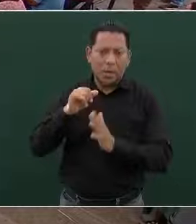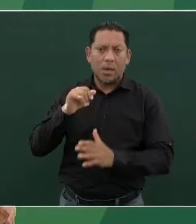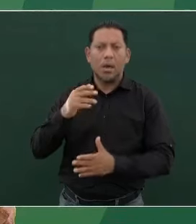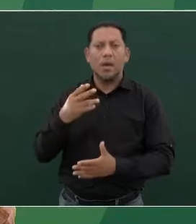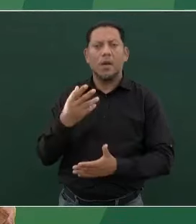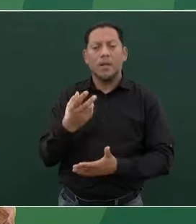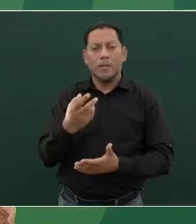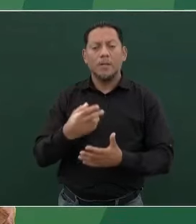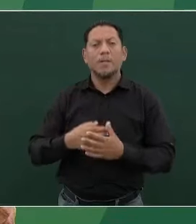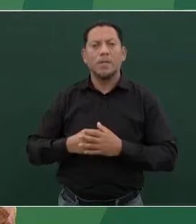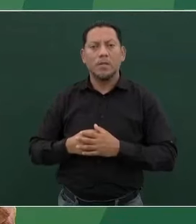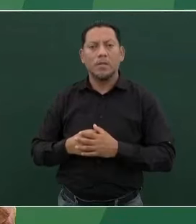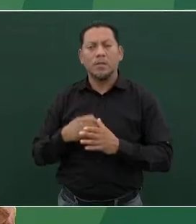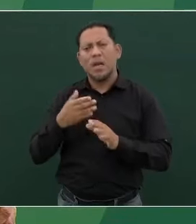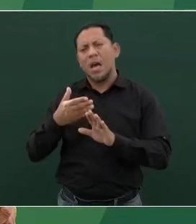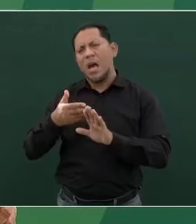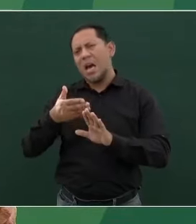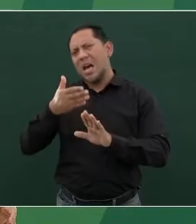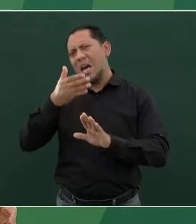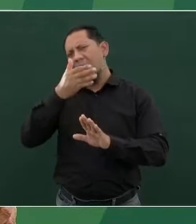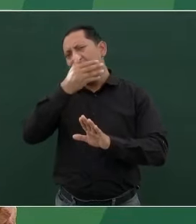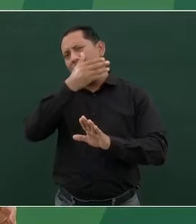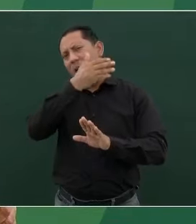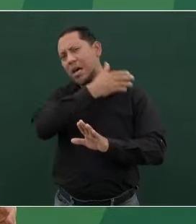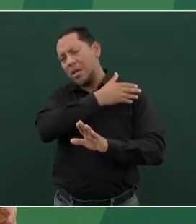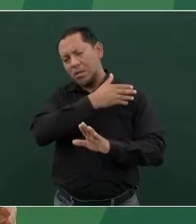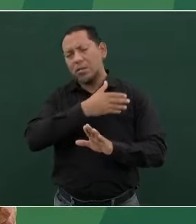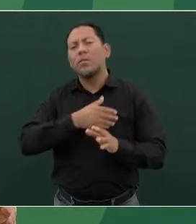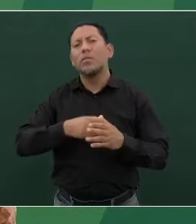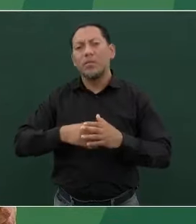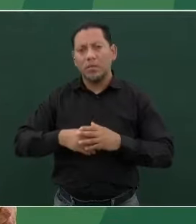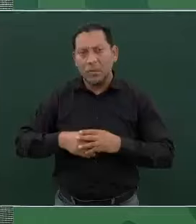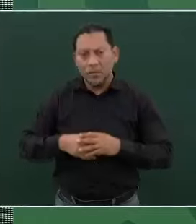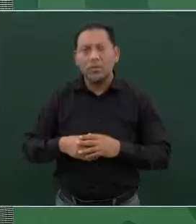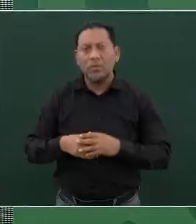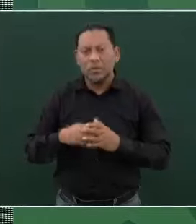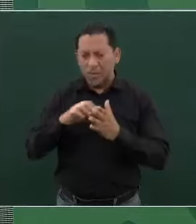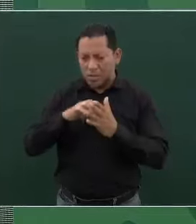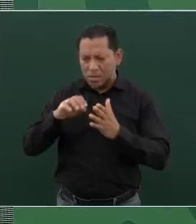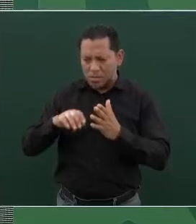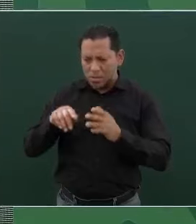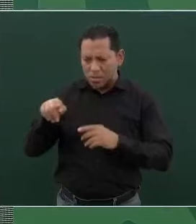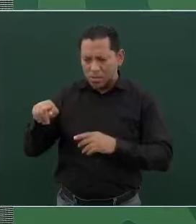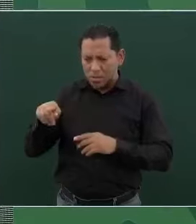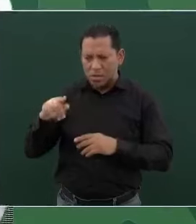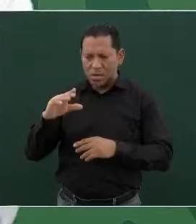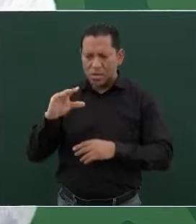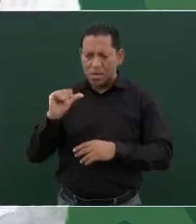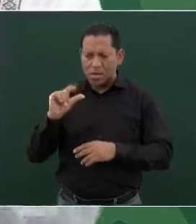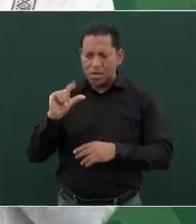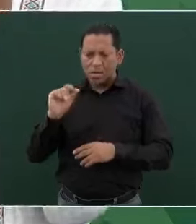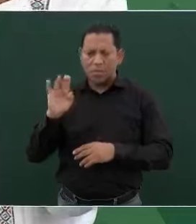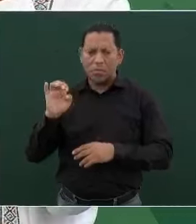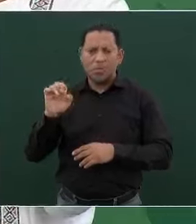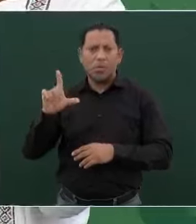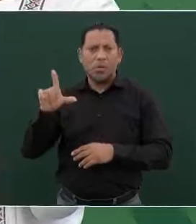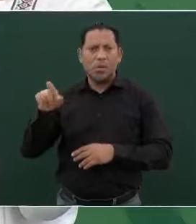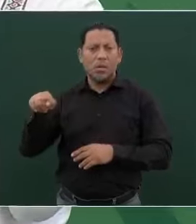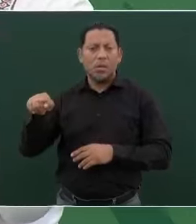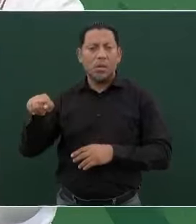Incluso desde antes, en el caso de Calakmul, hay